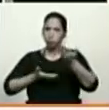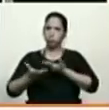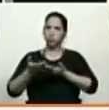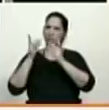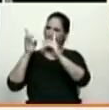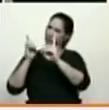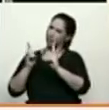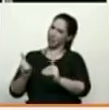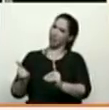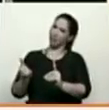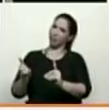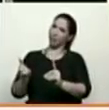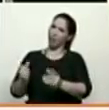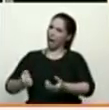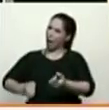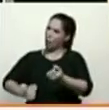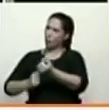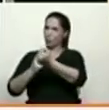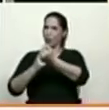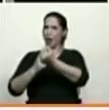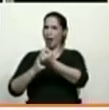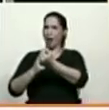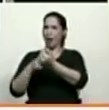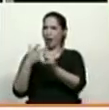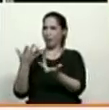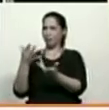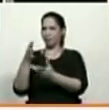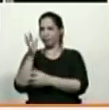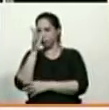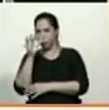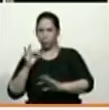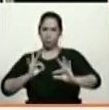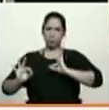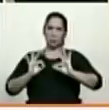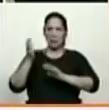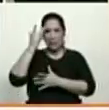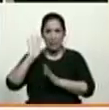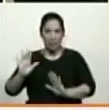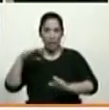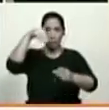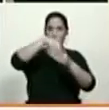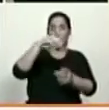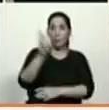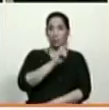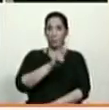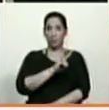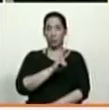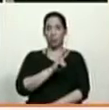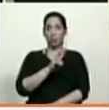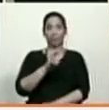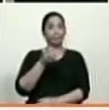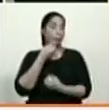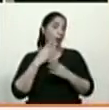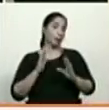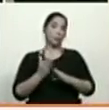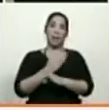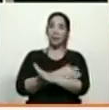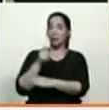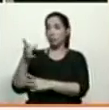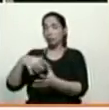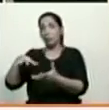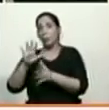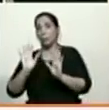prestarse para este show, que lo único que procura y pretende es la intervención de Venezuela, bueno, ante esa situación,